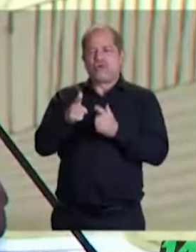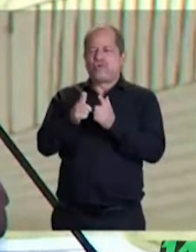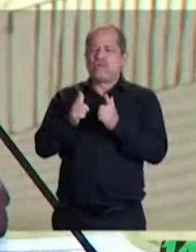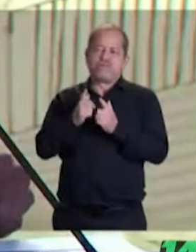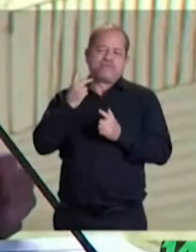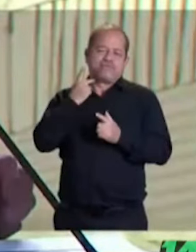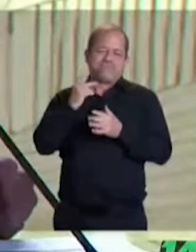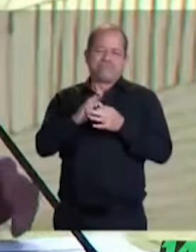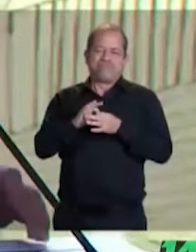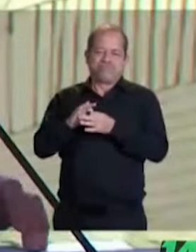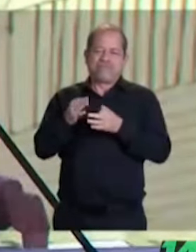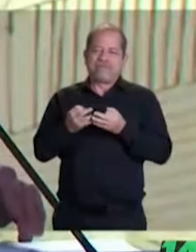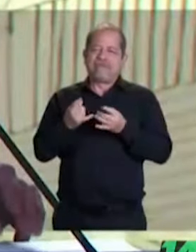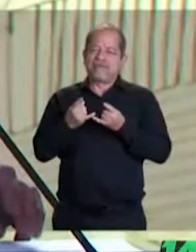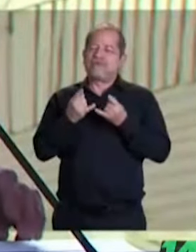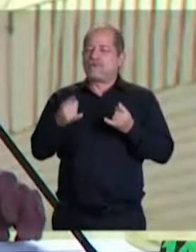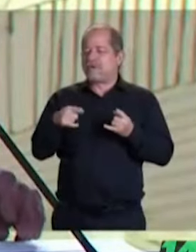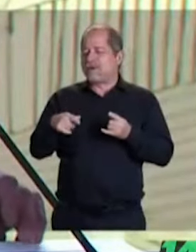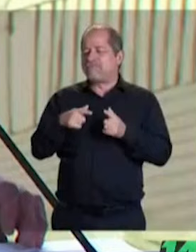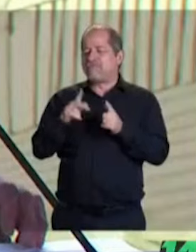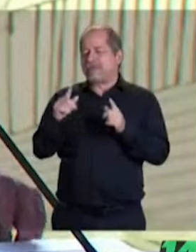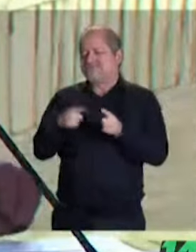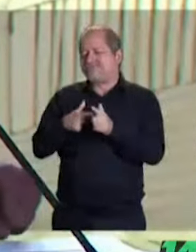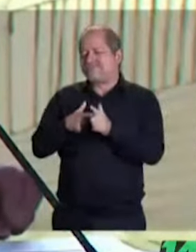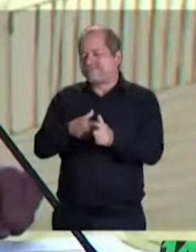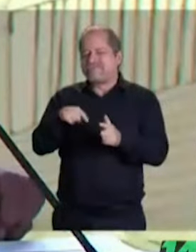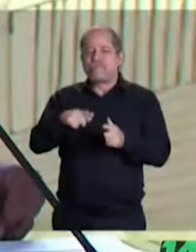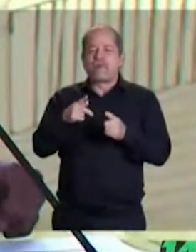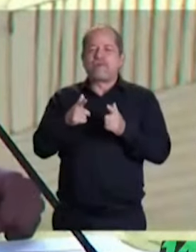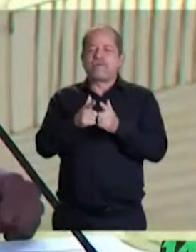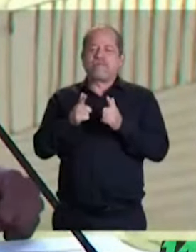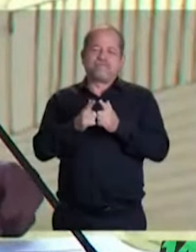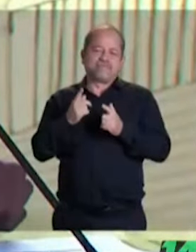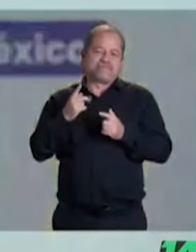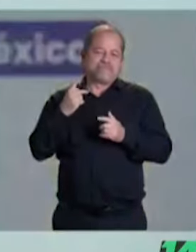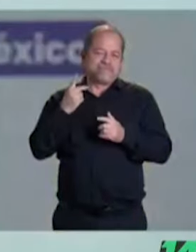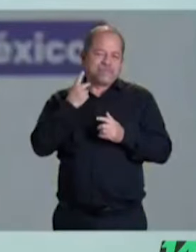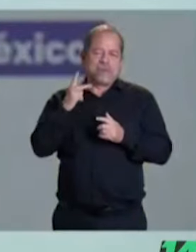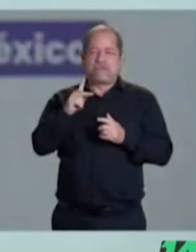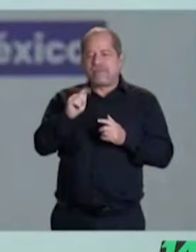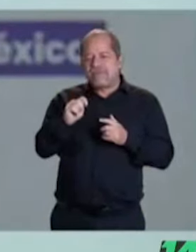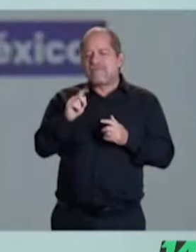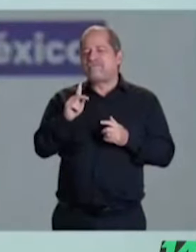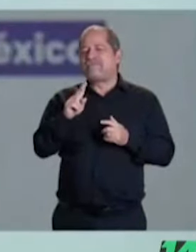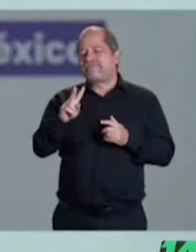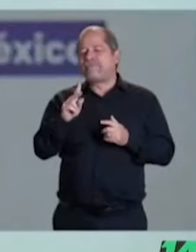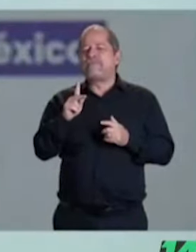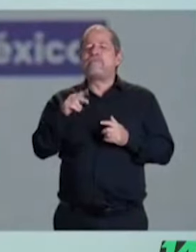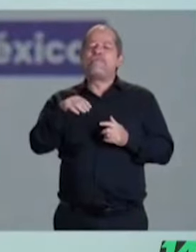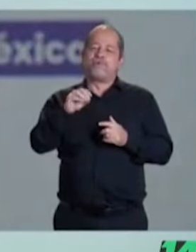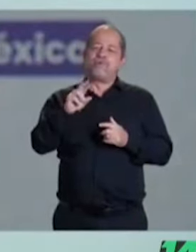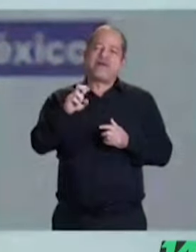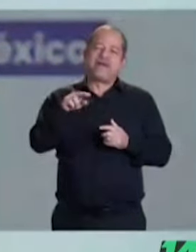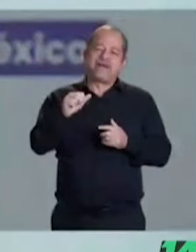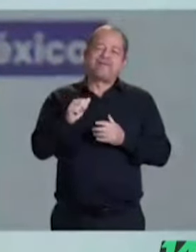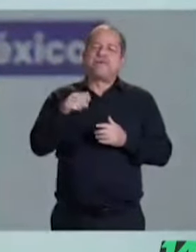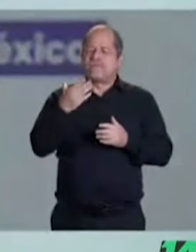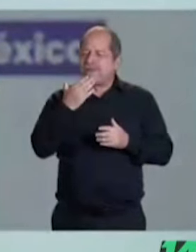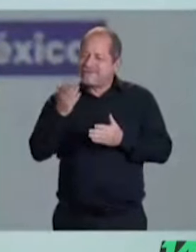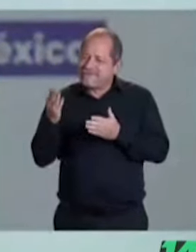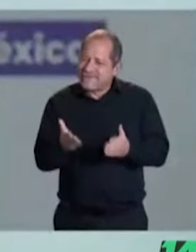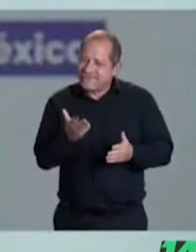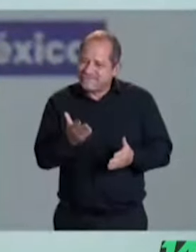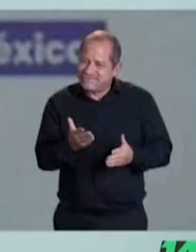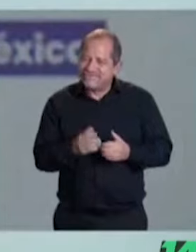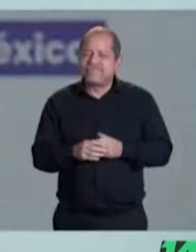los partidos políticos Morena, del Trabajo y Verde. Candidata, bienvenida. ¿Qué tal? Muy buenas noches a